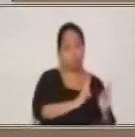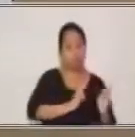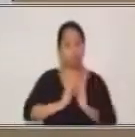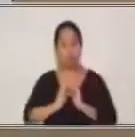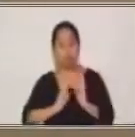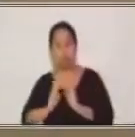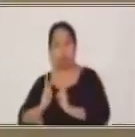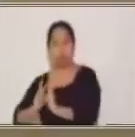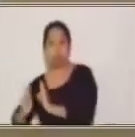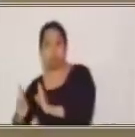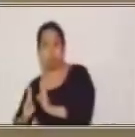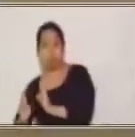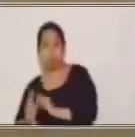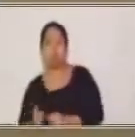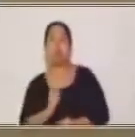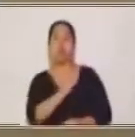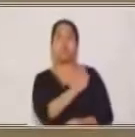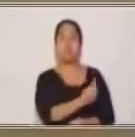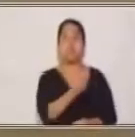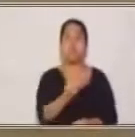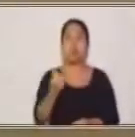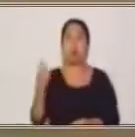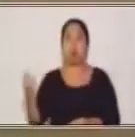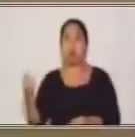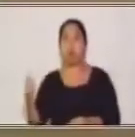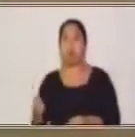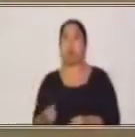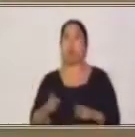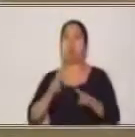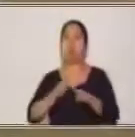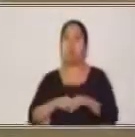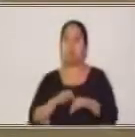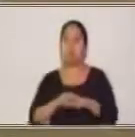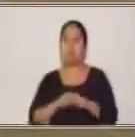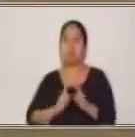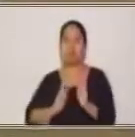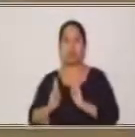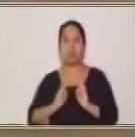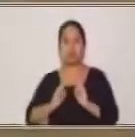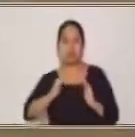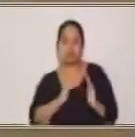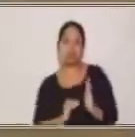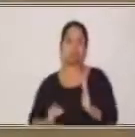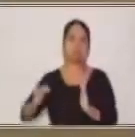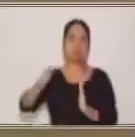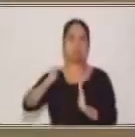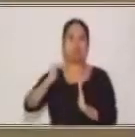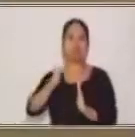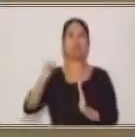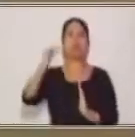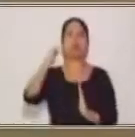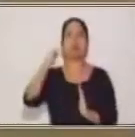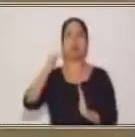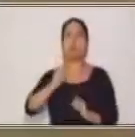usted, el tipo de relación es jerárquico. ¿Sí? Es porque o es alguna persona que tiene un cargo importante